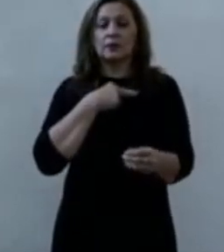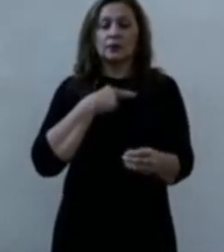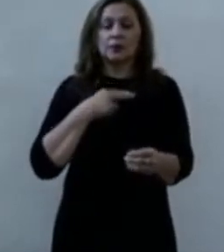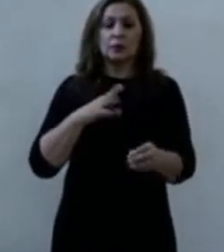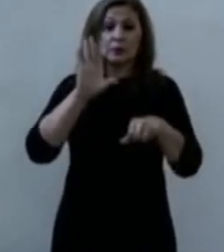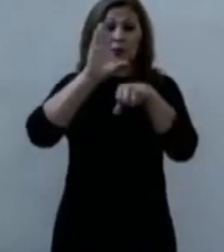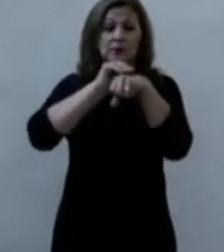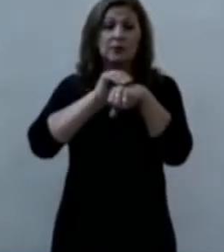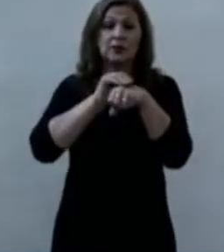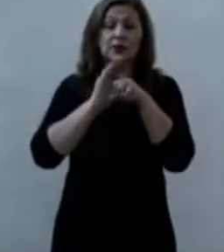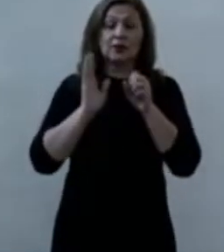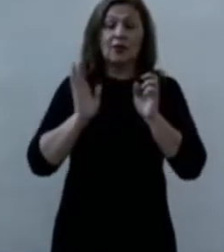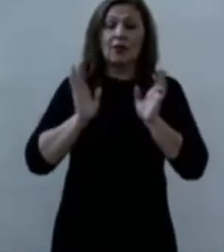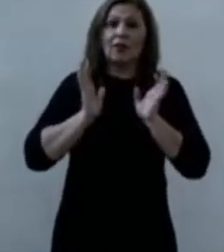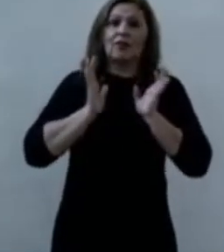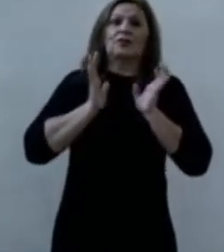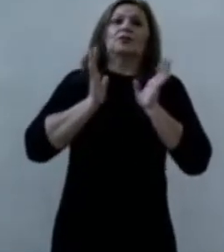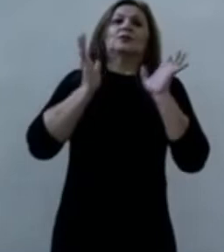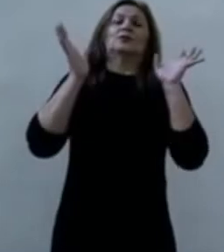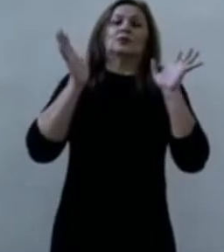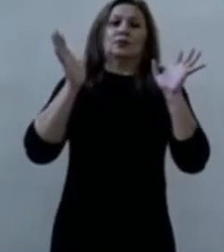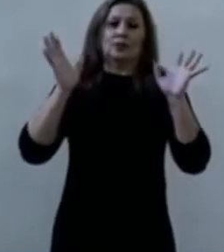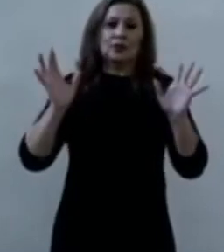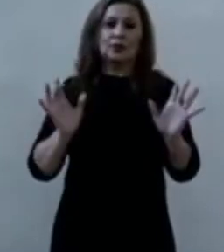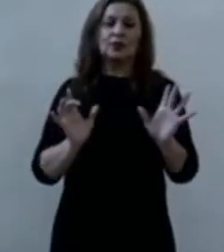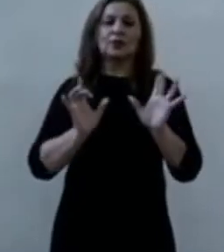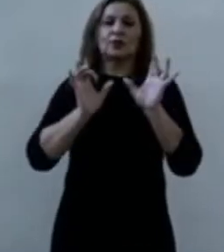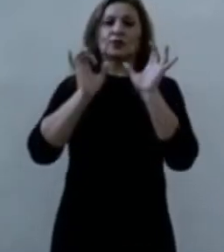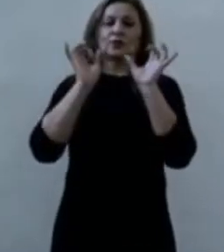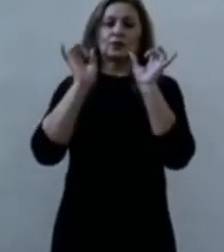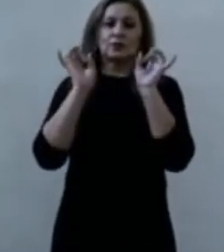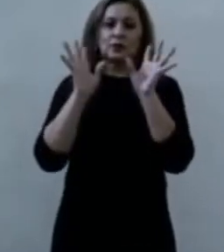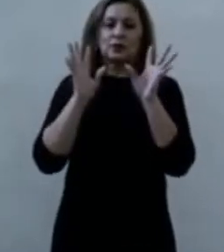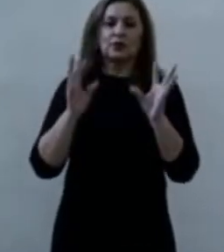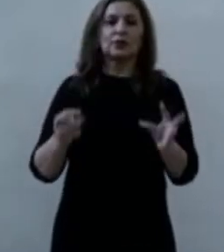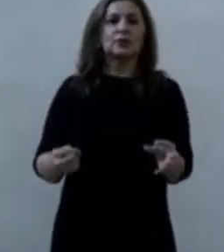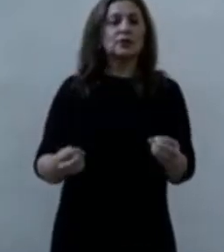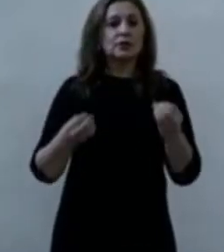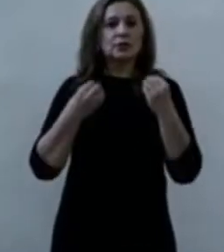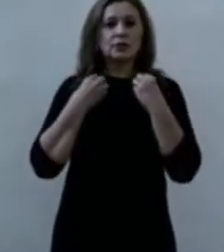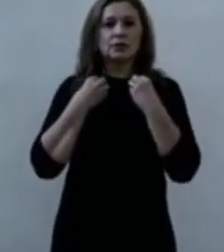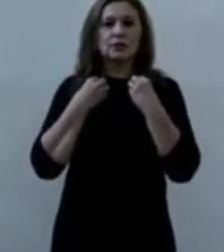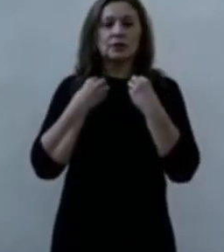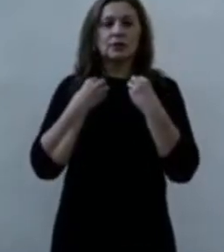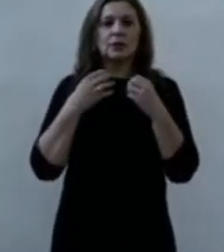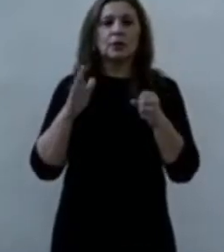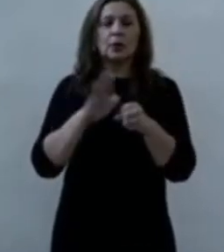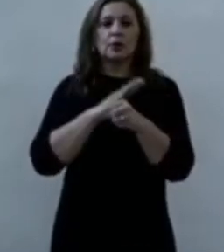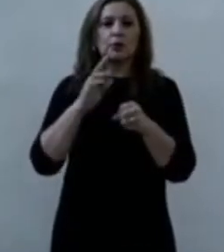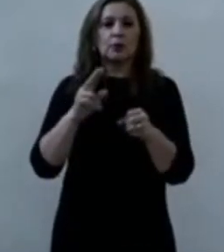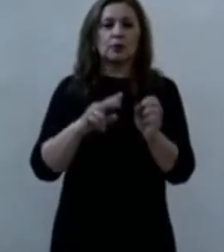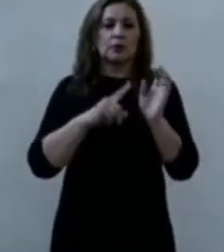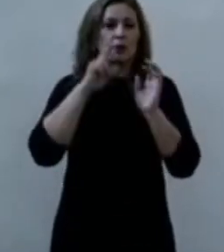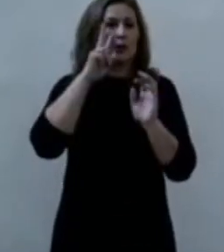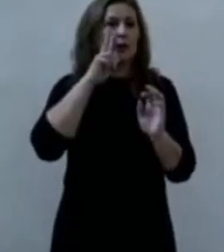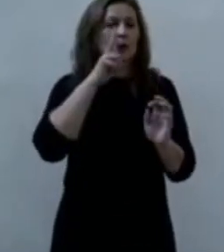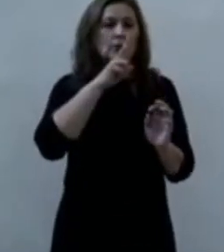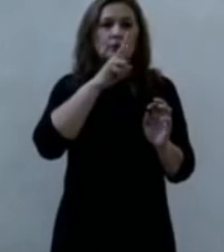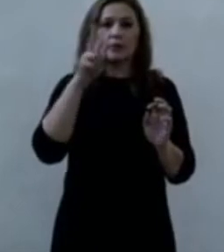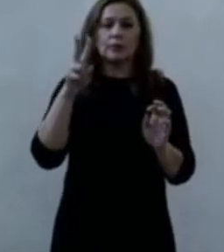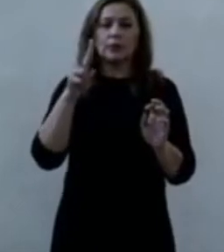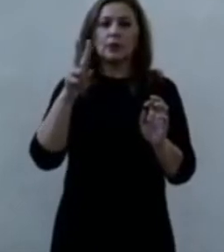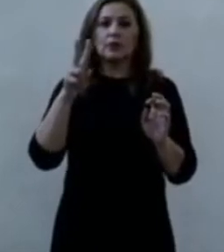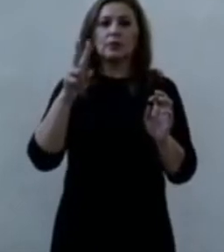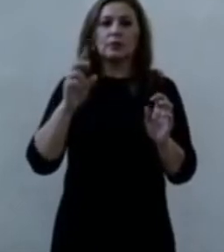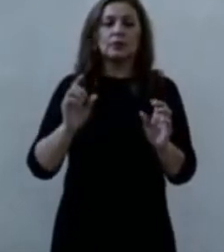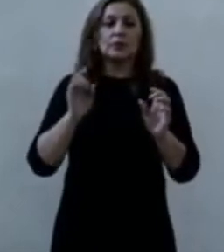por los aspectos externos, por la imagen, por lo que